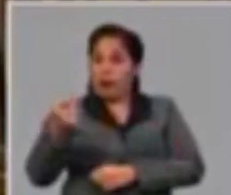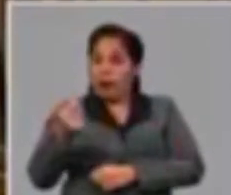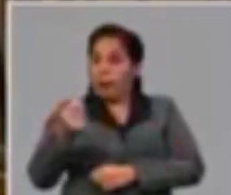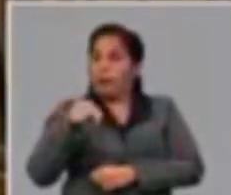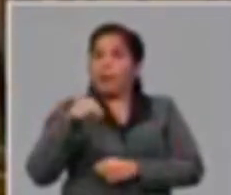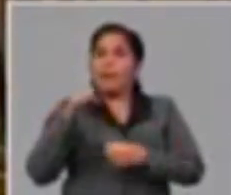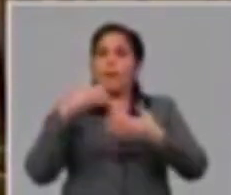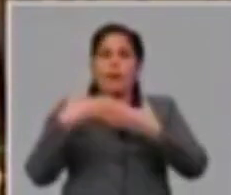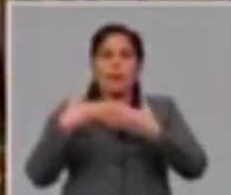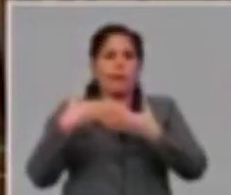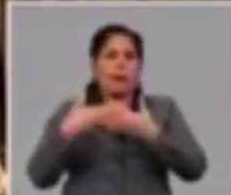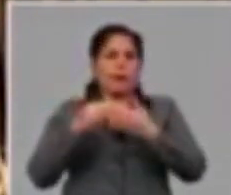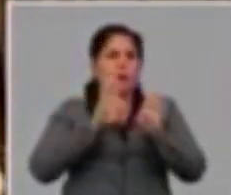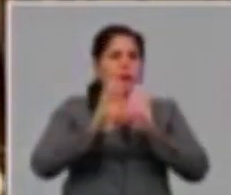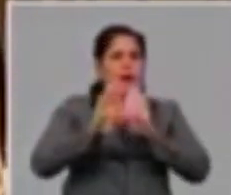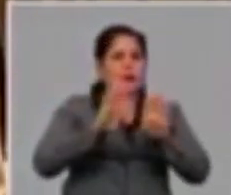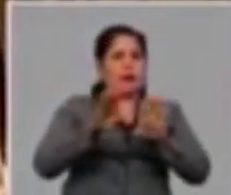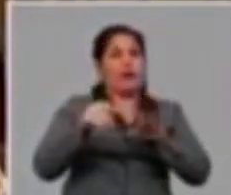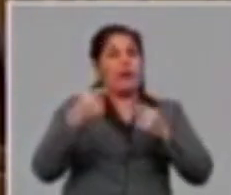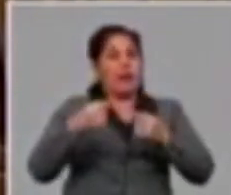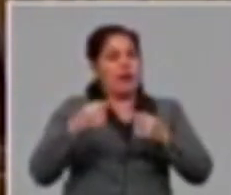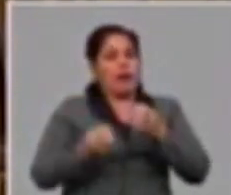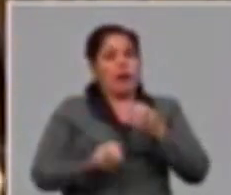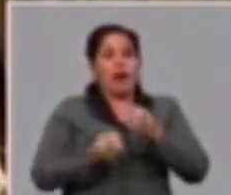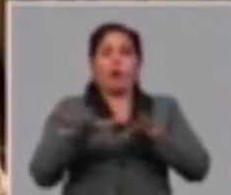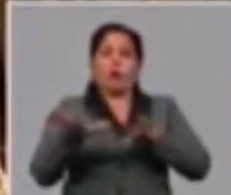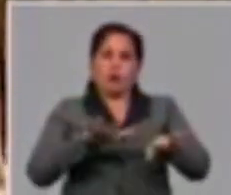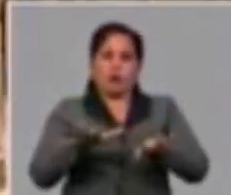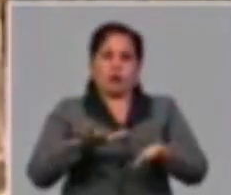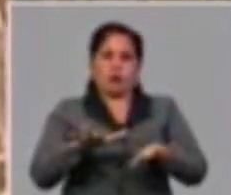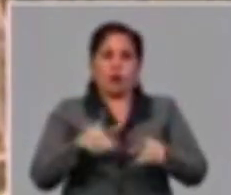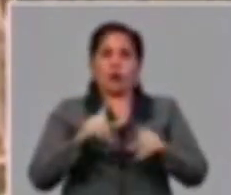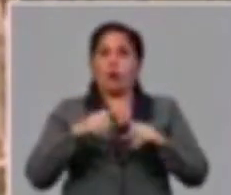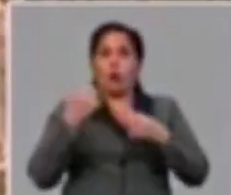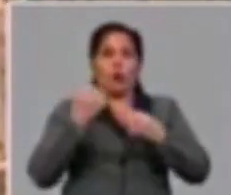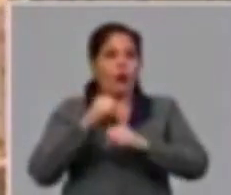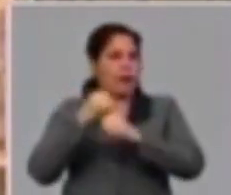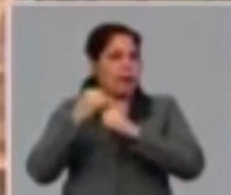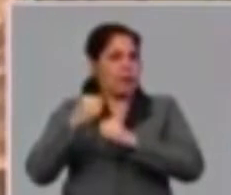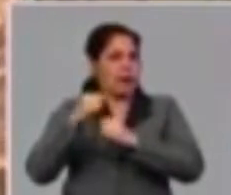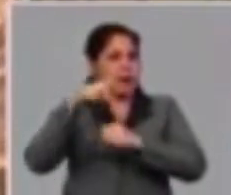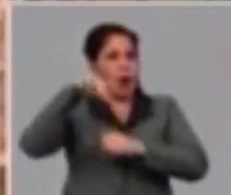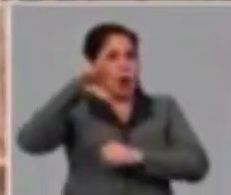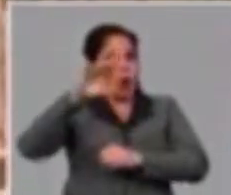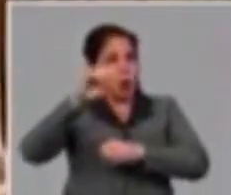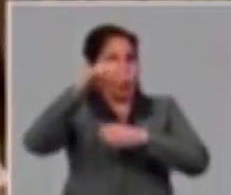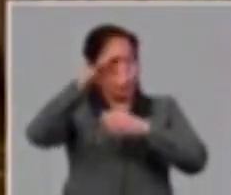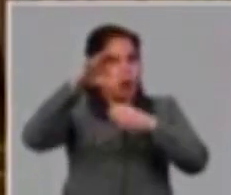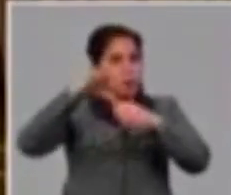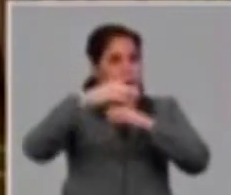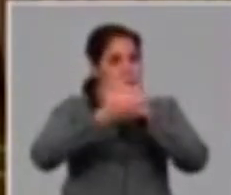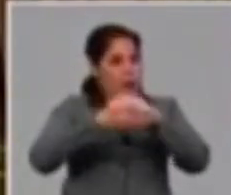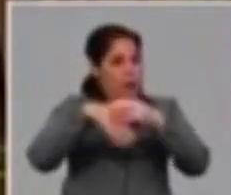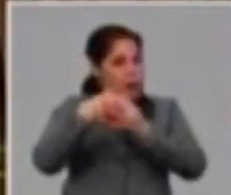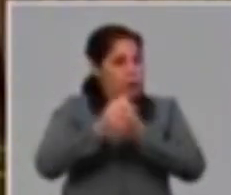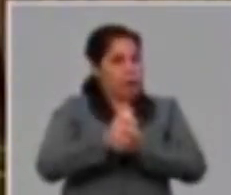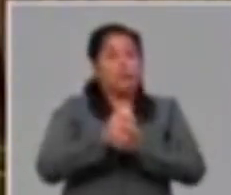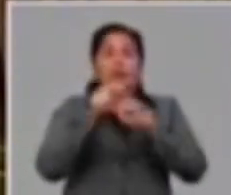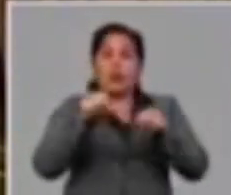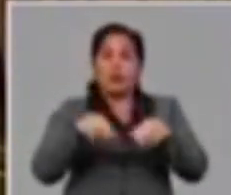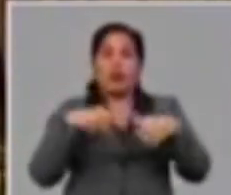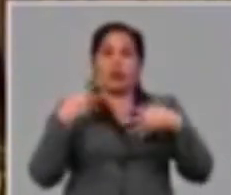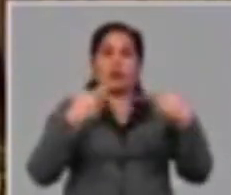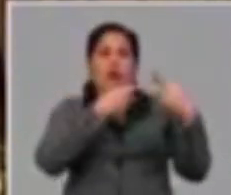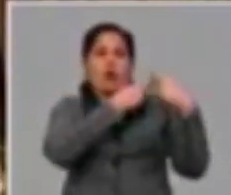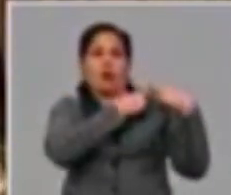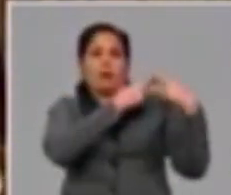unidades? Primero crear condiciones y tener todos los medios de limpieza e higiene para asegurar una actividad responsable